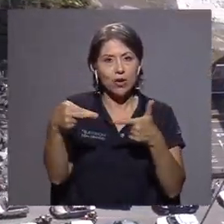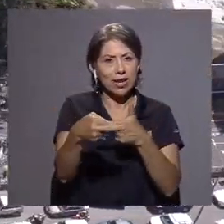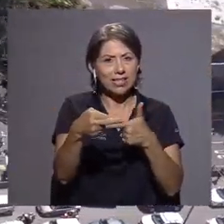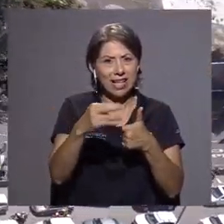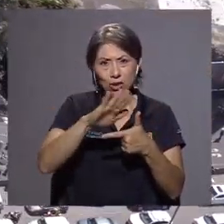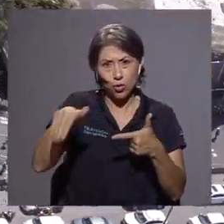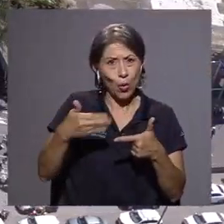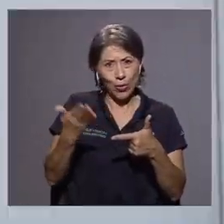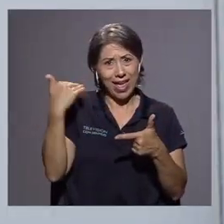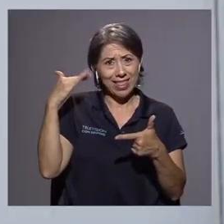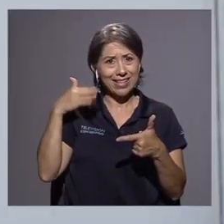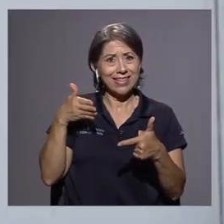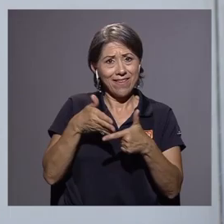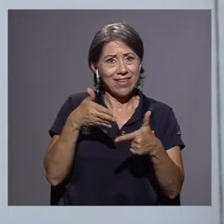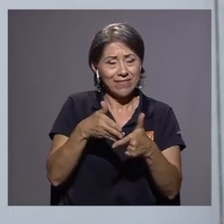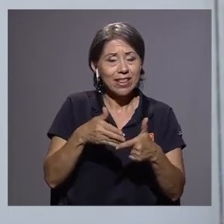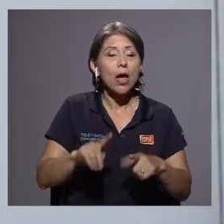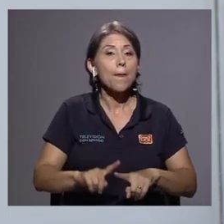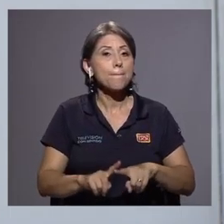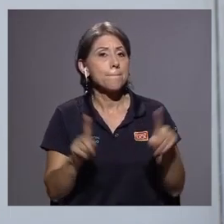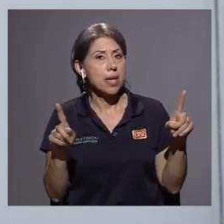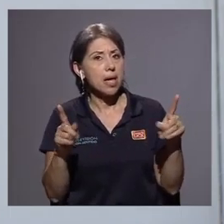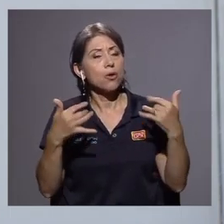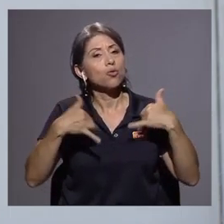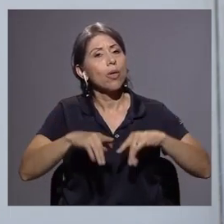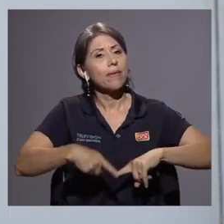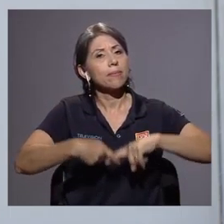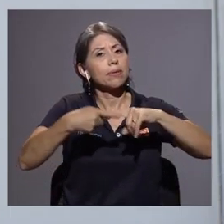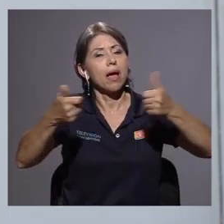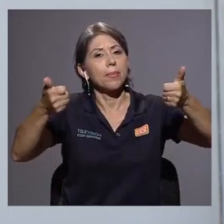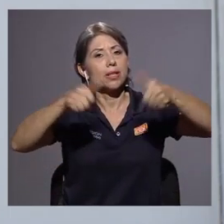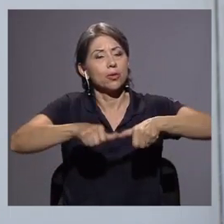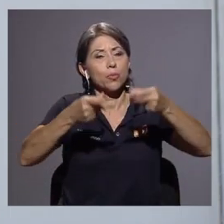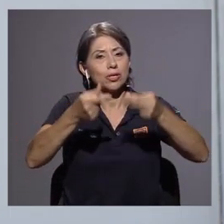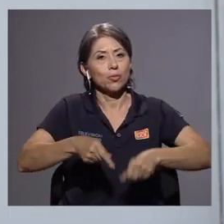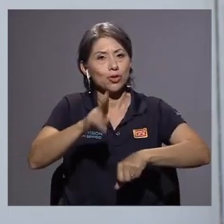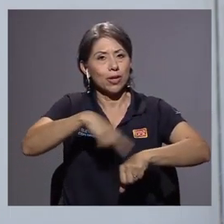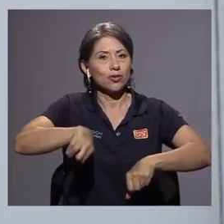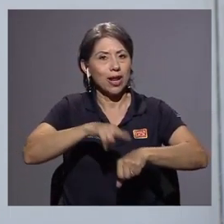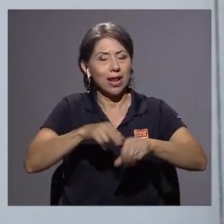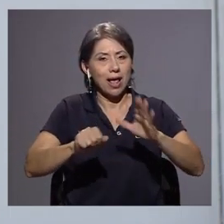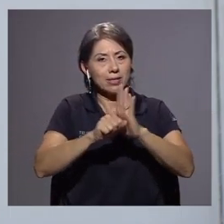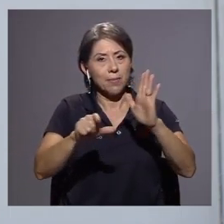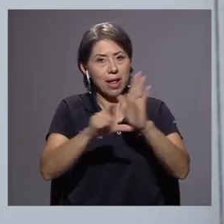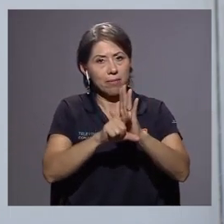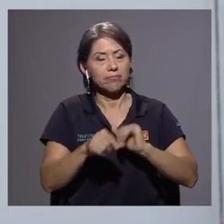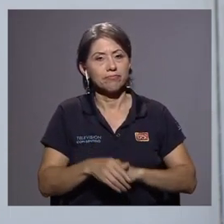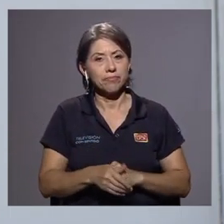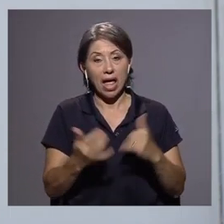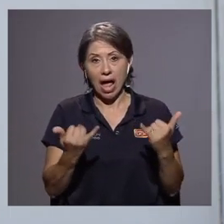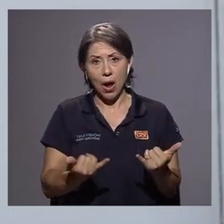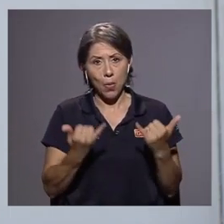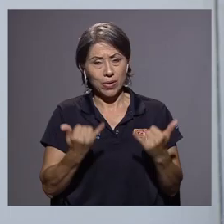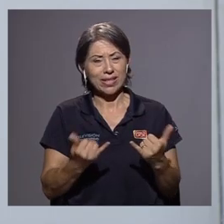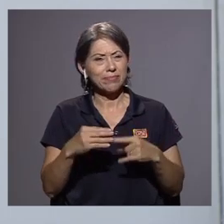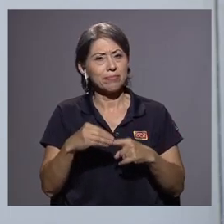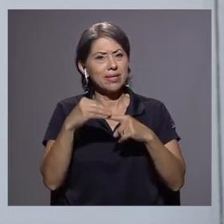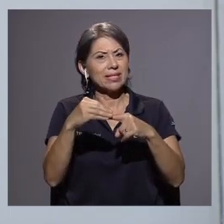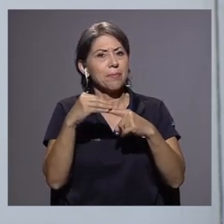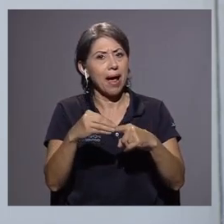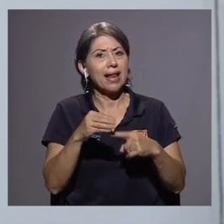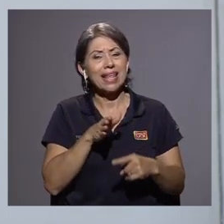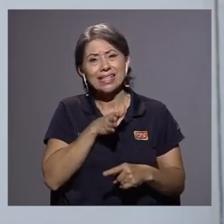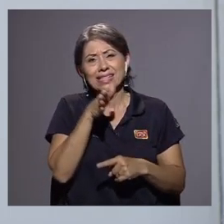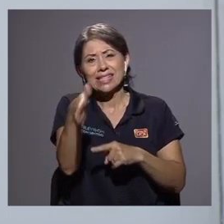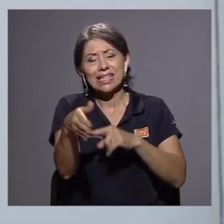esto que sí van a ver afectadas inicialmente, pero queda pendiente la aprobación del presupuesto nacional en asamblea legislativa, ¿verdad? Entonces, ahorita lo principal